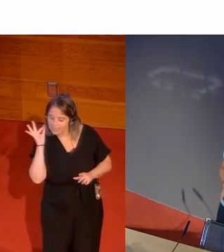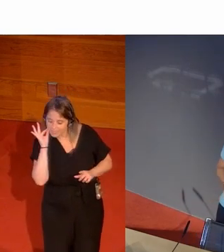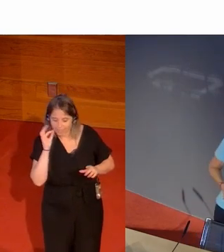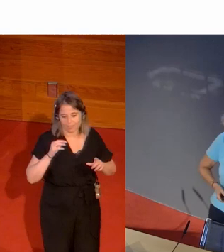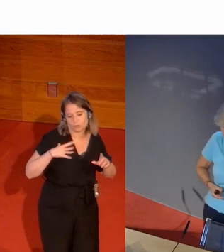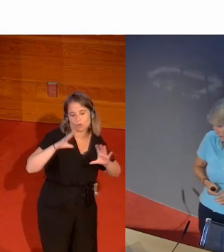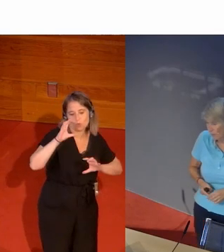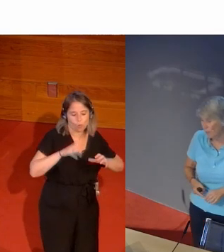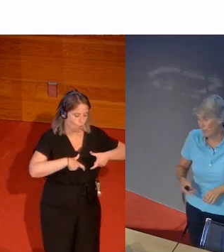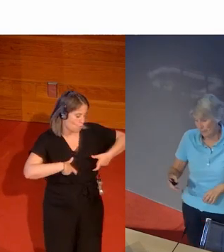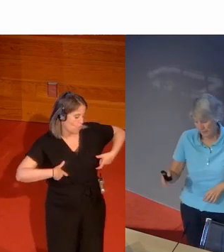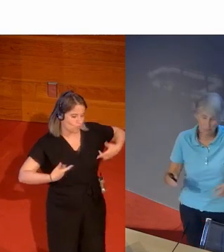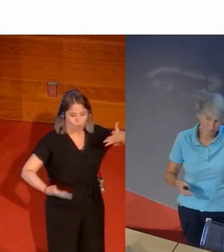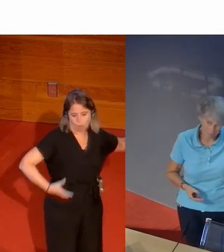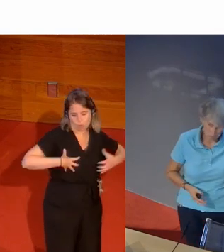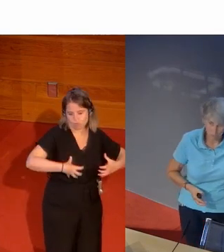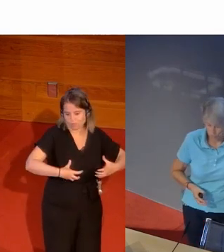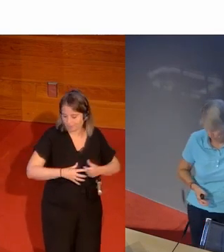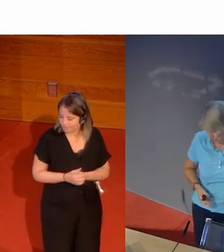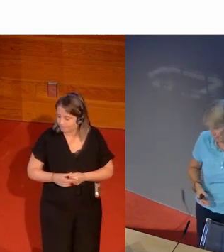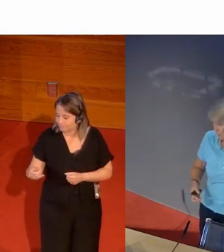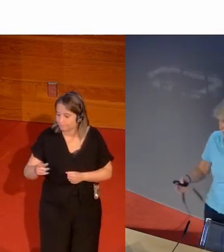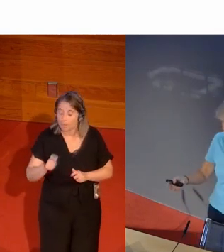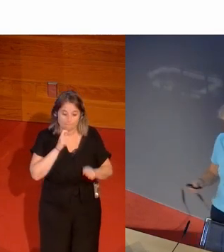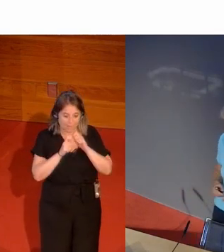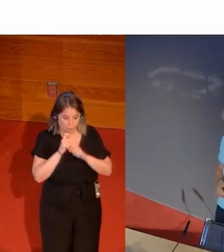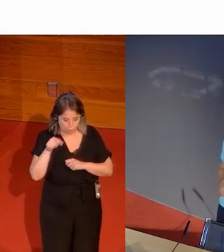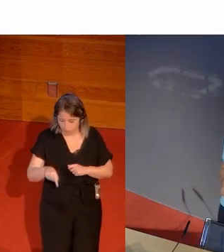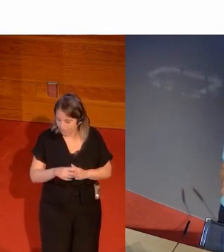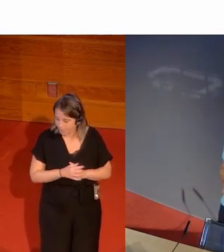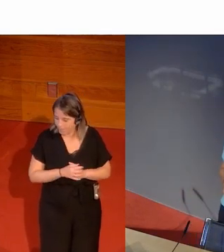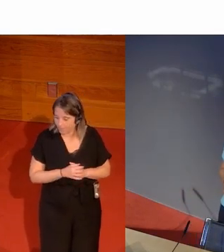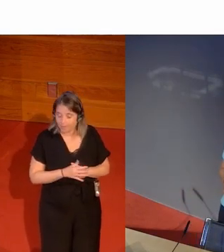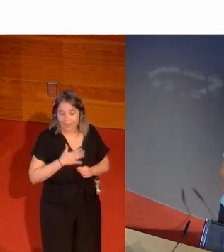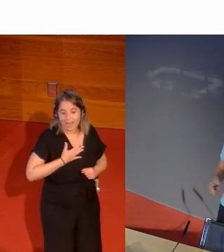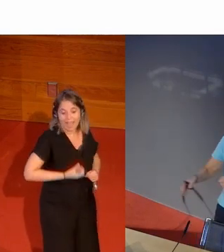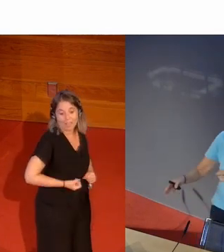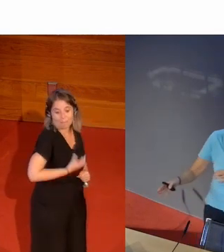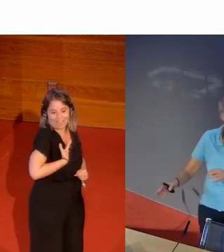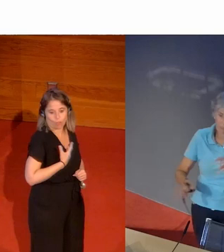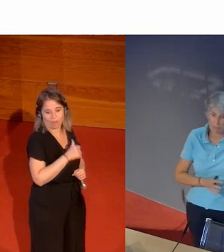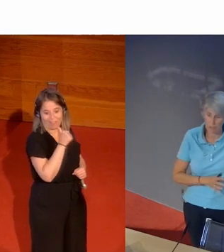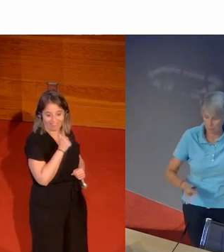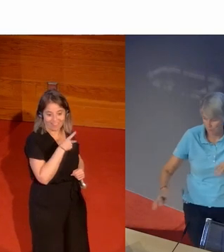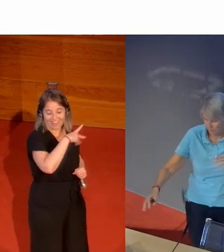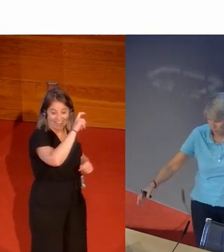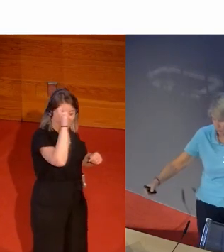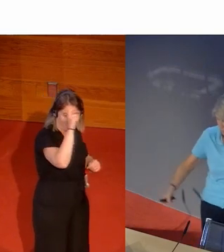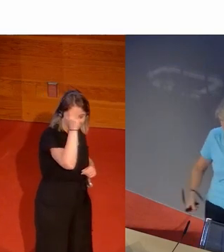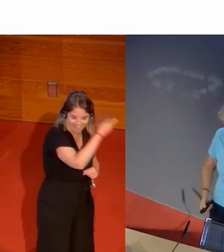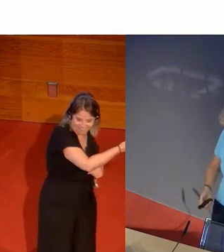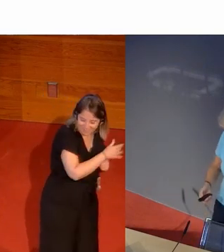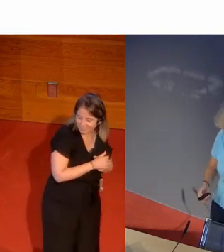chicas por detrás culos etcétera La Razón otro periódico de aquí La Admiradora de Nadal que ha destronado este es el mismo titular de la otra pero